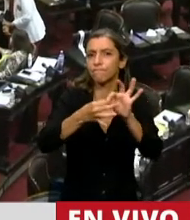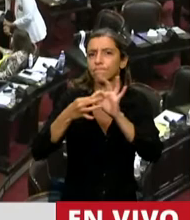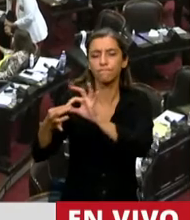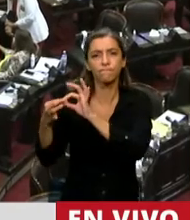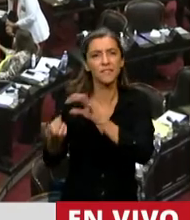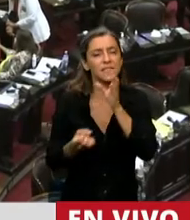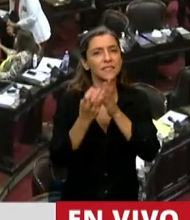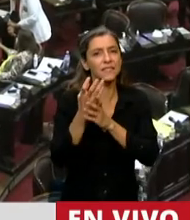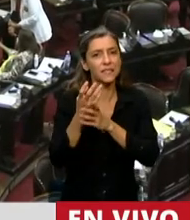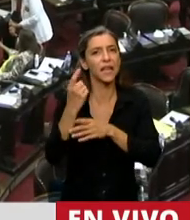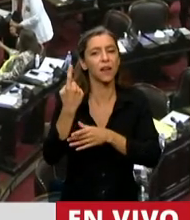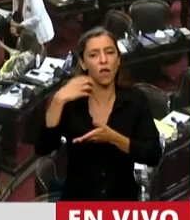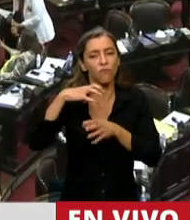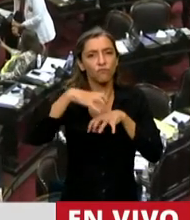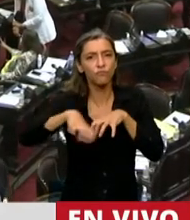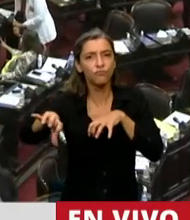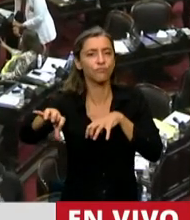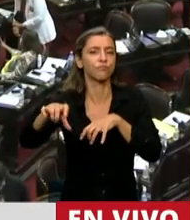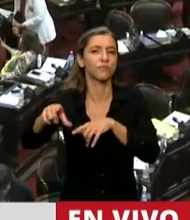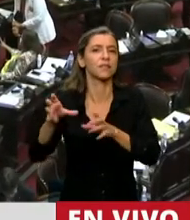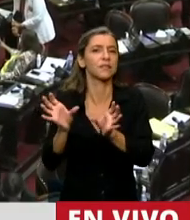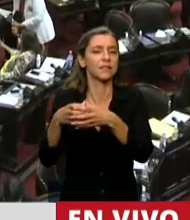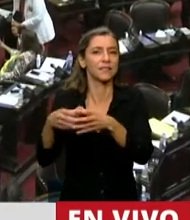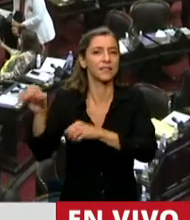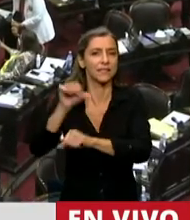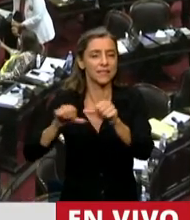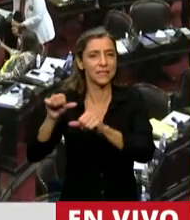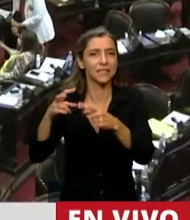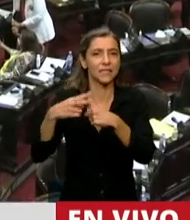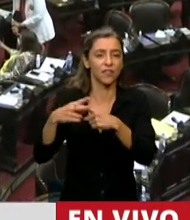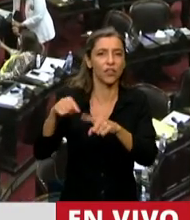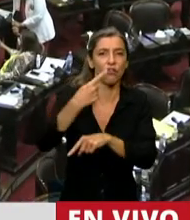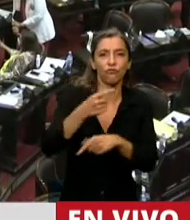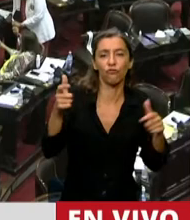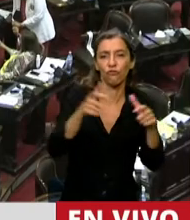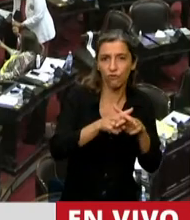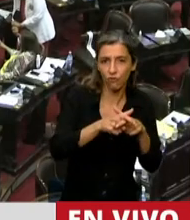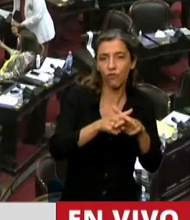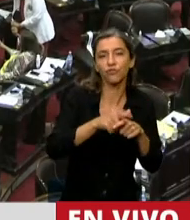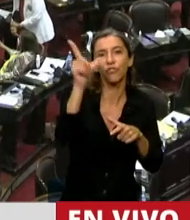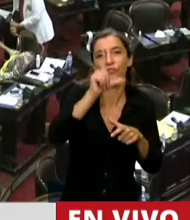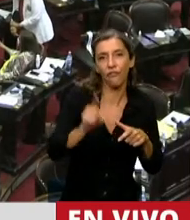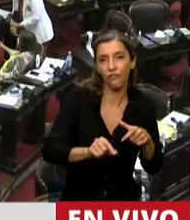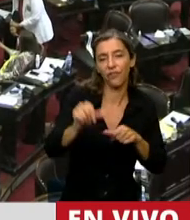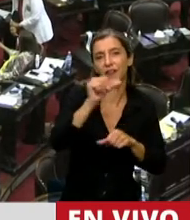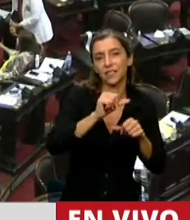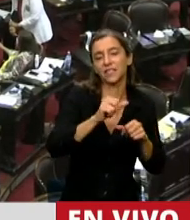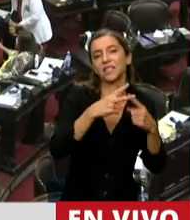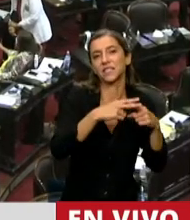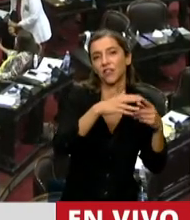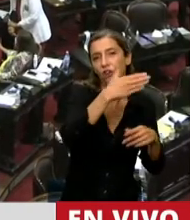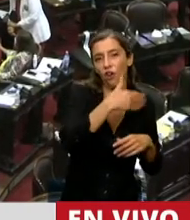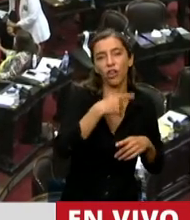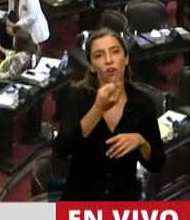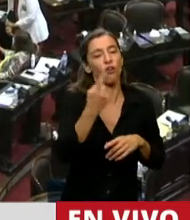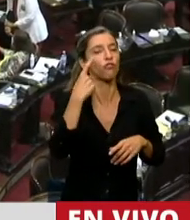Gabinete Científico Tecnológico, el Consejo Federal de Ciencia y Tecnología, el Consejo Interinstitucional de Ciencia y Tecnología,